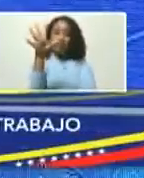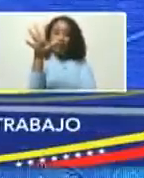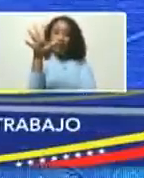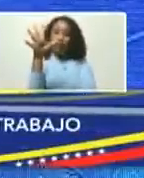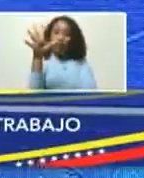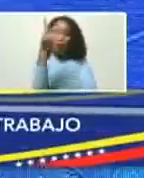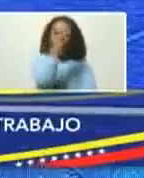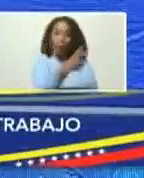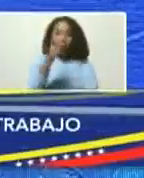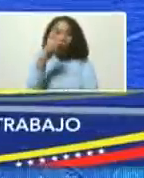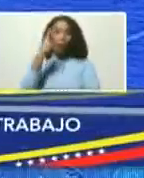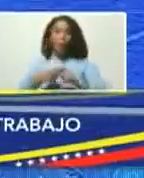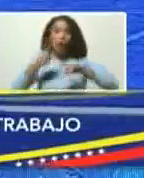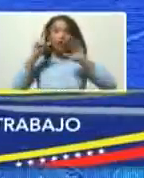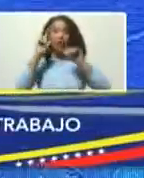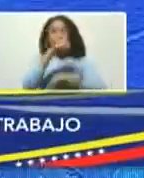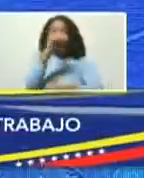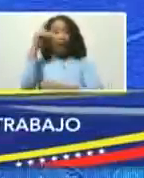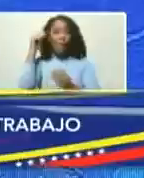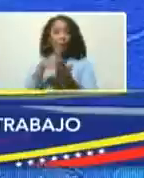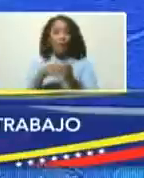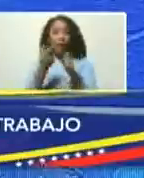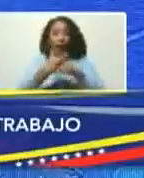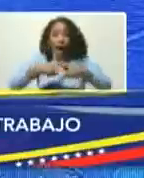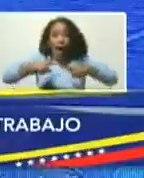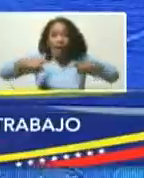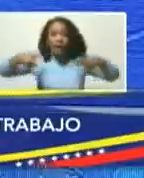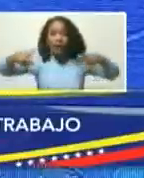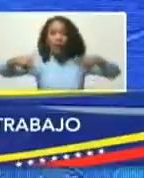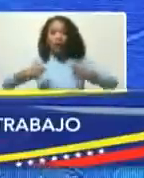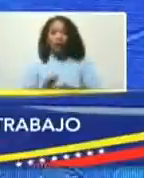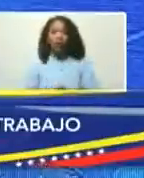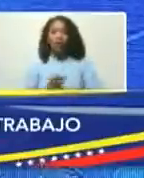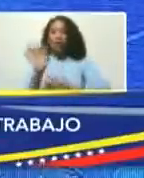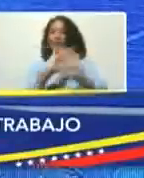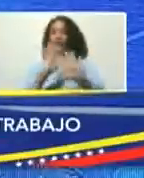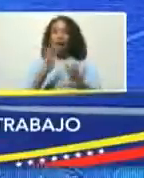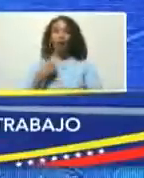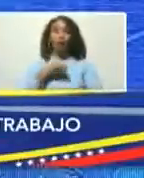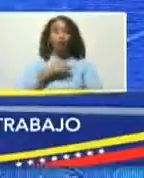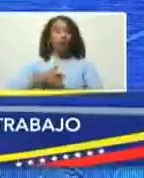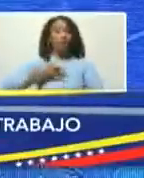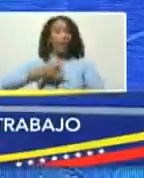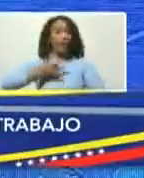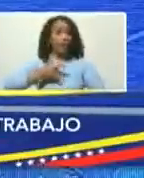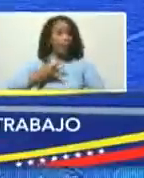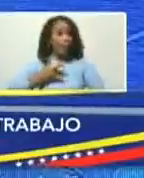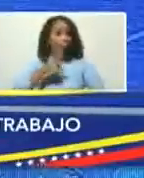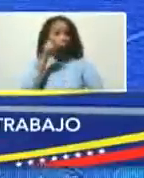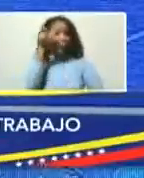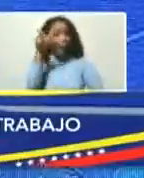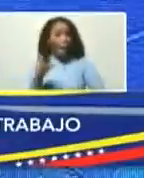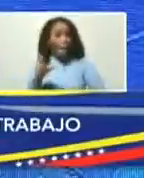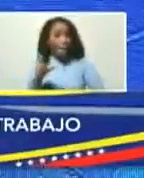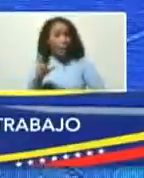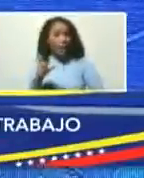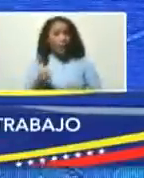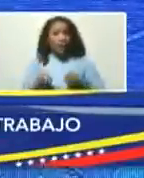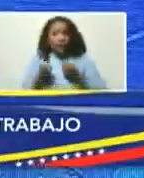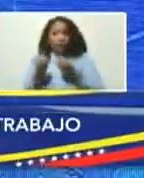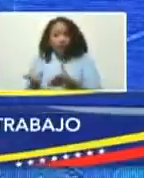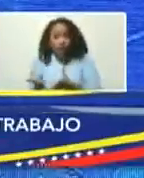por 100 mil. Hoy hay un crecimiento, y ya lo vamos sintiendo. Rafael Lacaba con coronavirus,